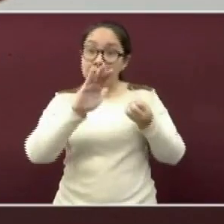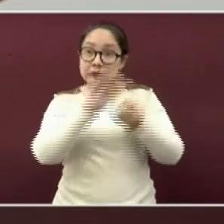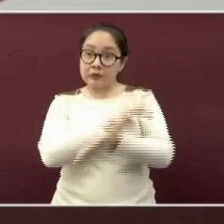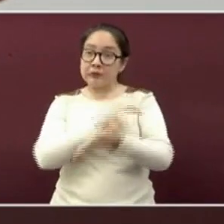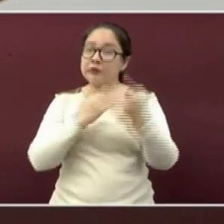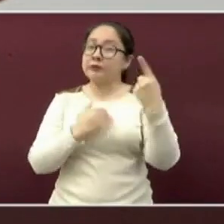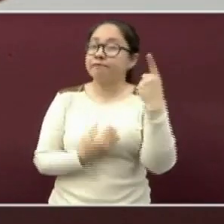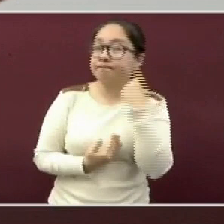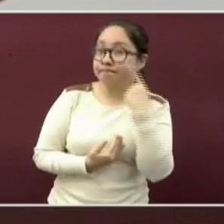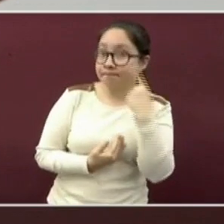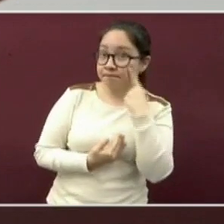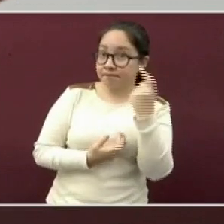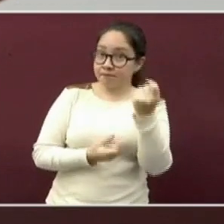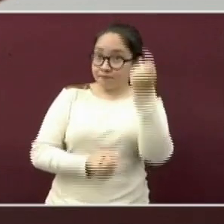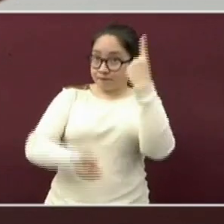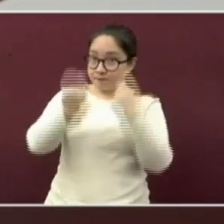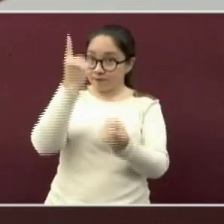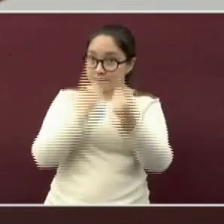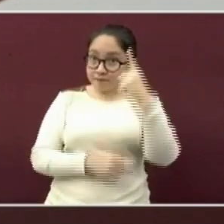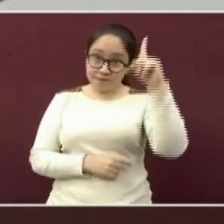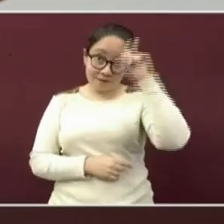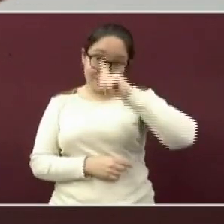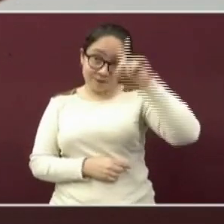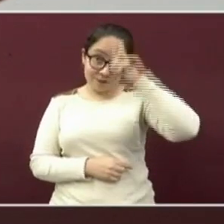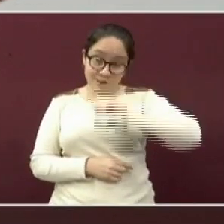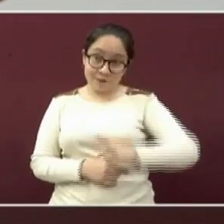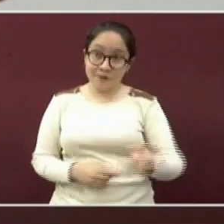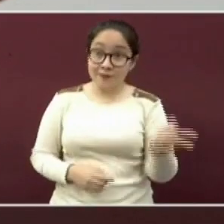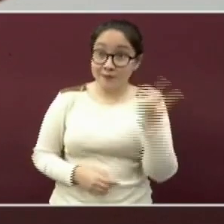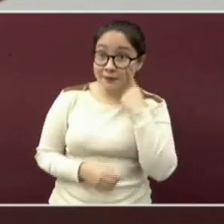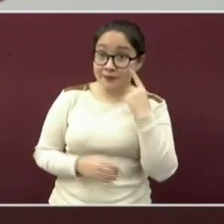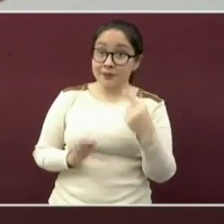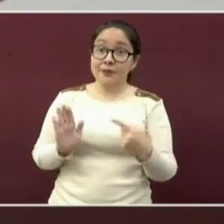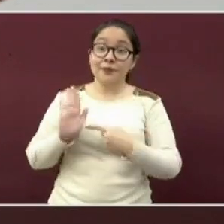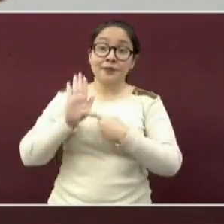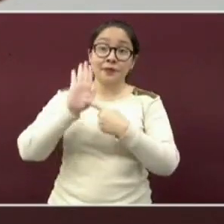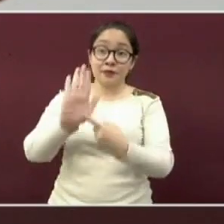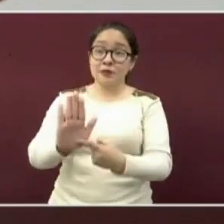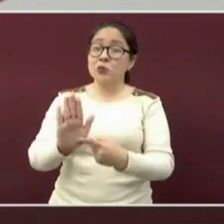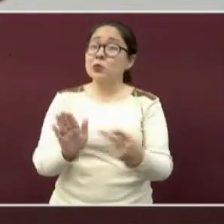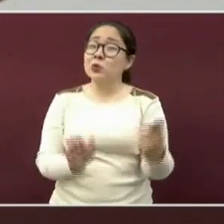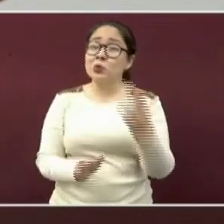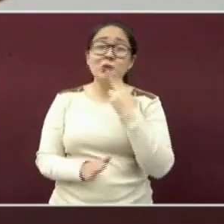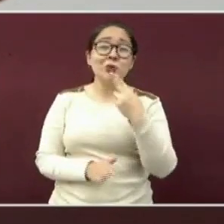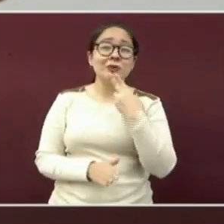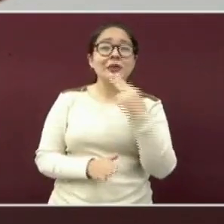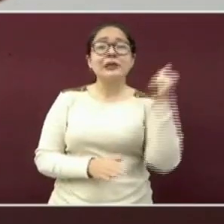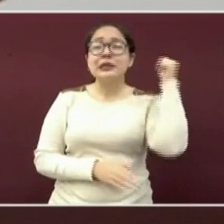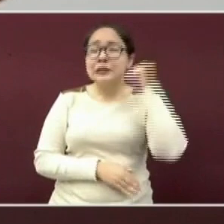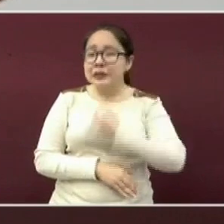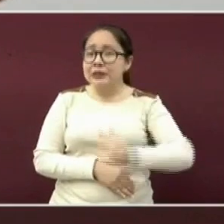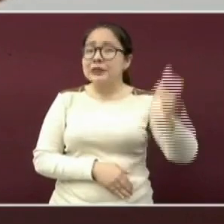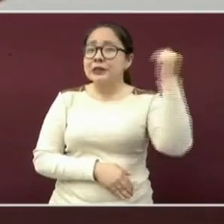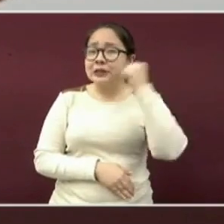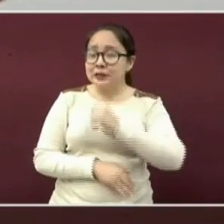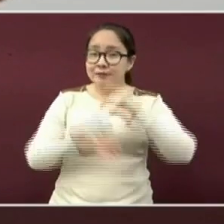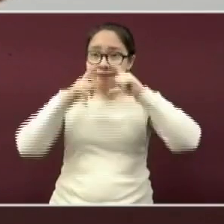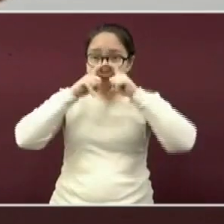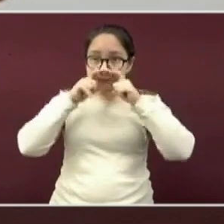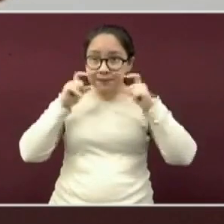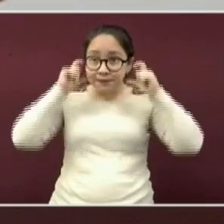compartimos algunas recomendaciones. Miren, utilicen en todo momento el cubrebocas.